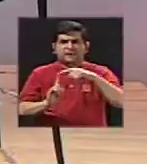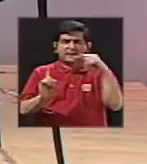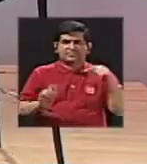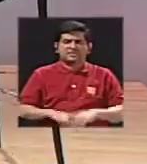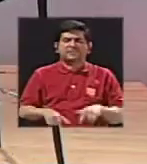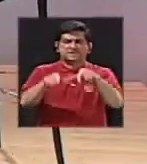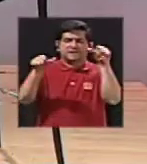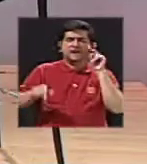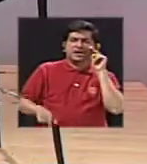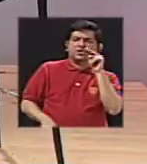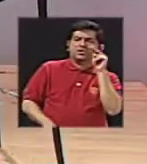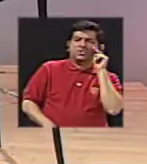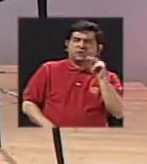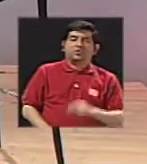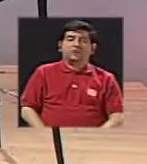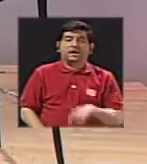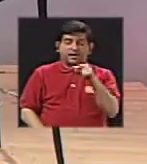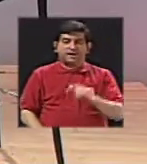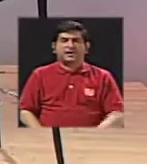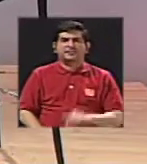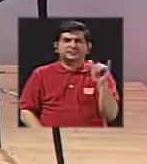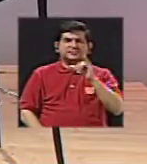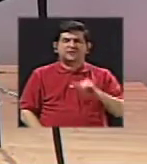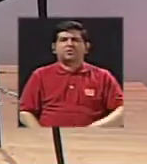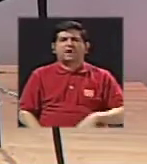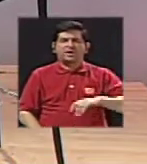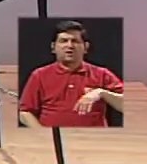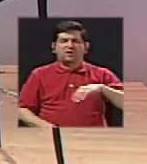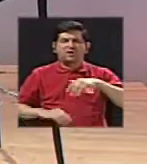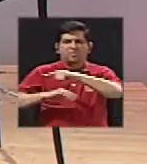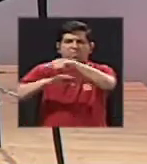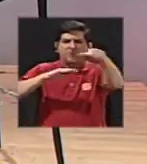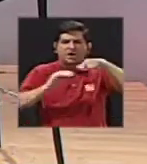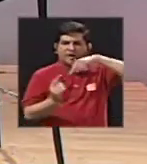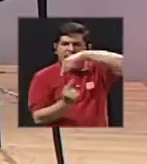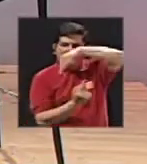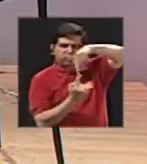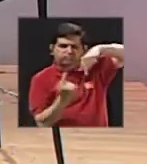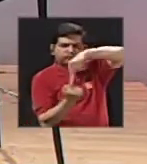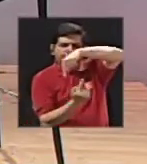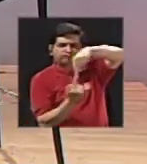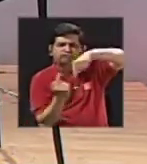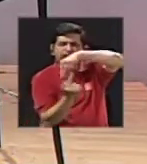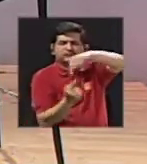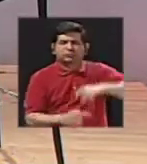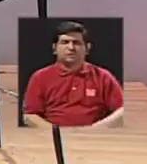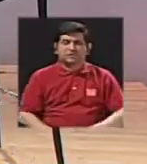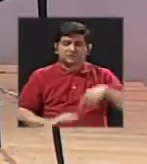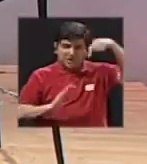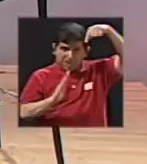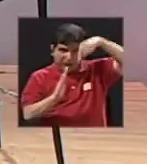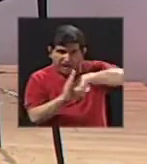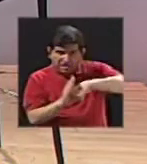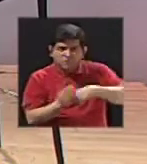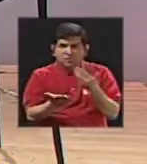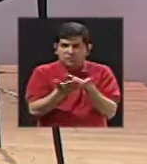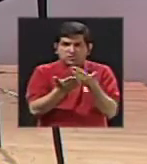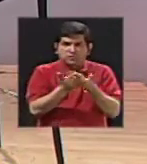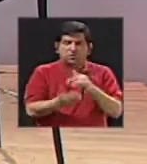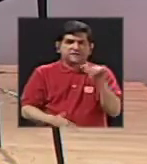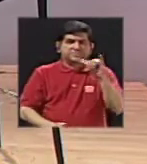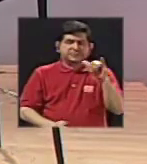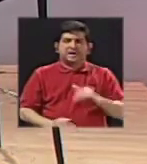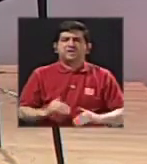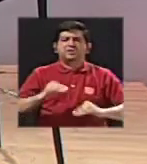inclusive, que es donde el lago se está revolviendo. Es como una licuadora. Entonces, si tomo una muestra en el fondo o en la parte superior